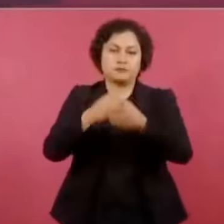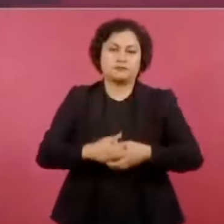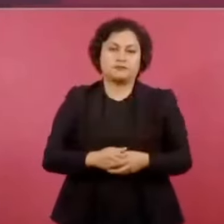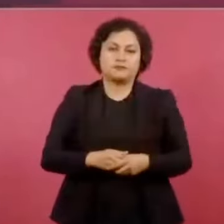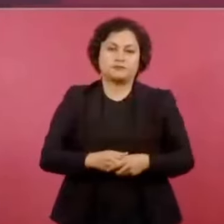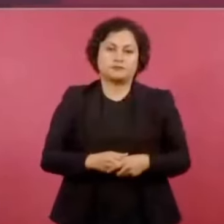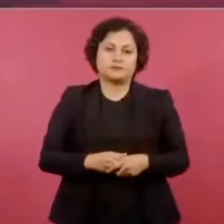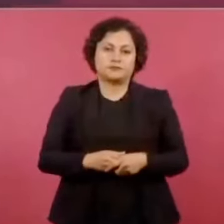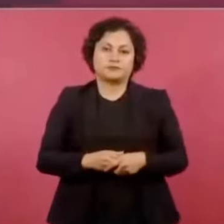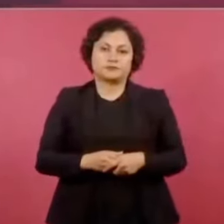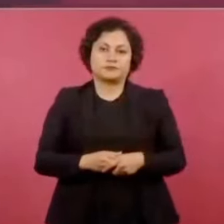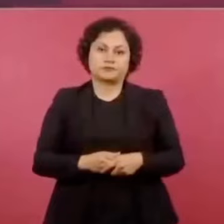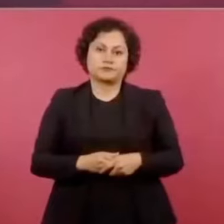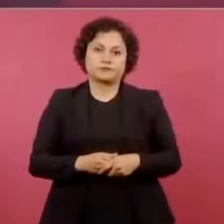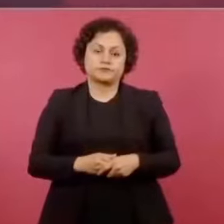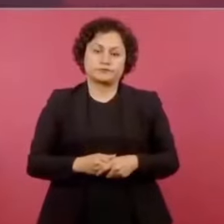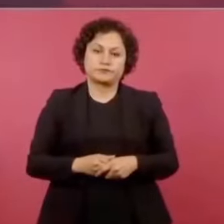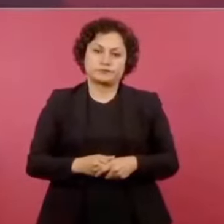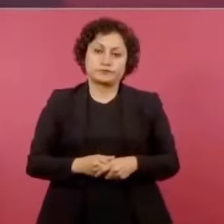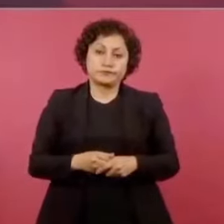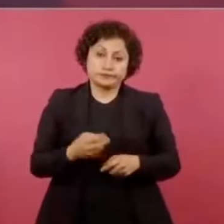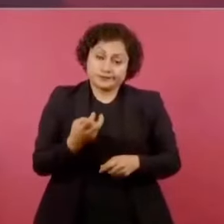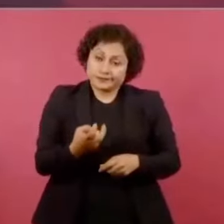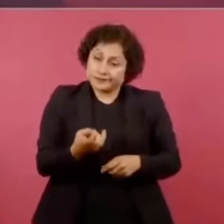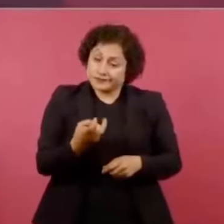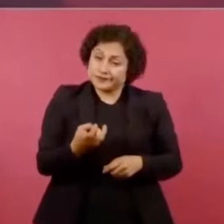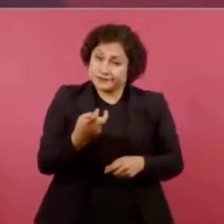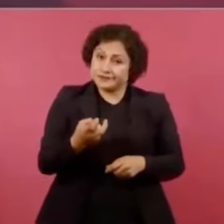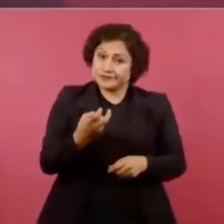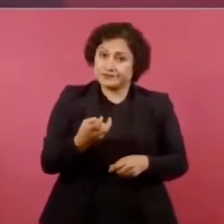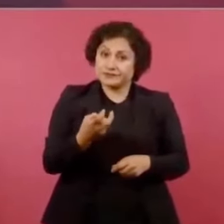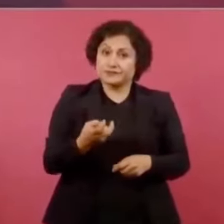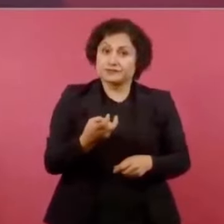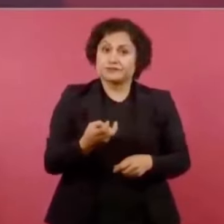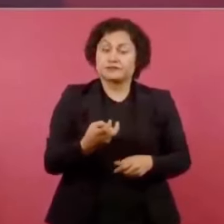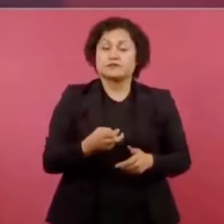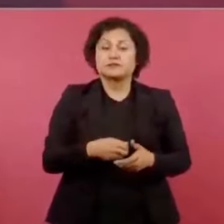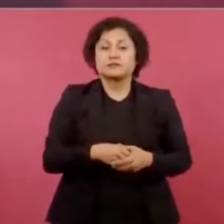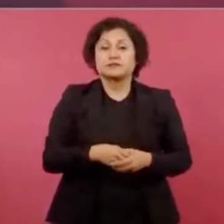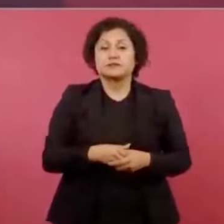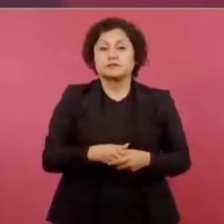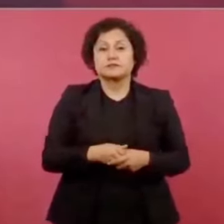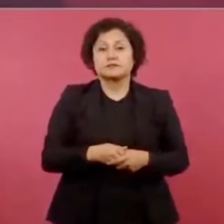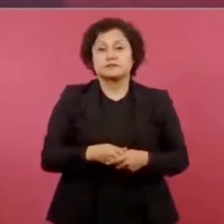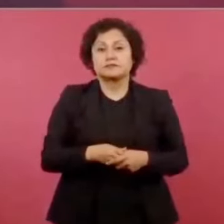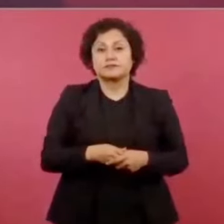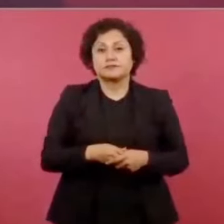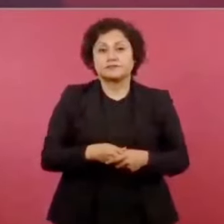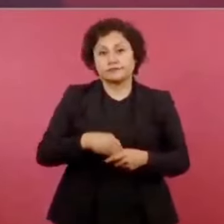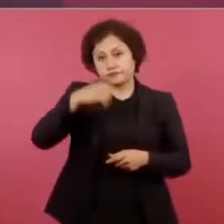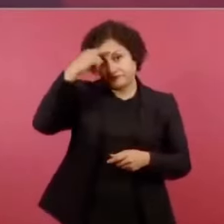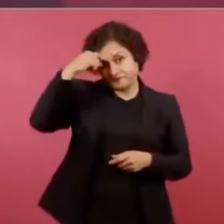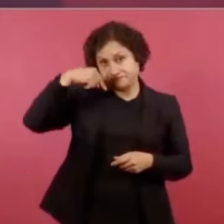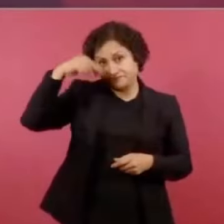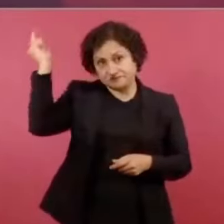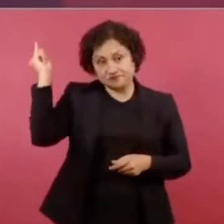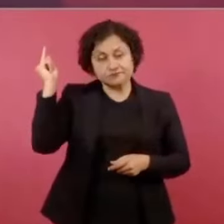No es un asunto fácil.